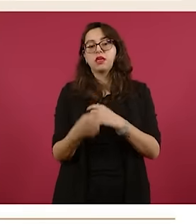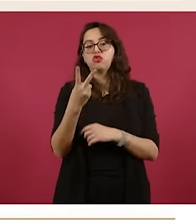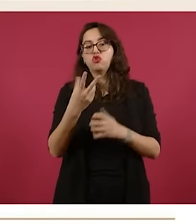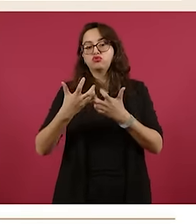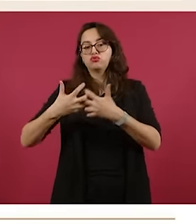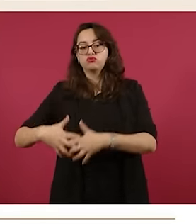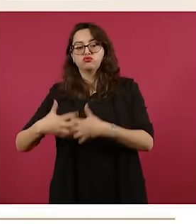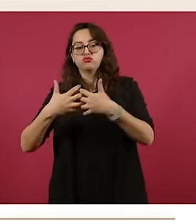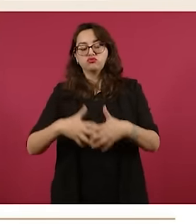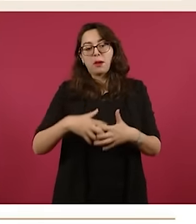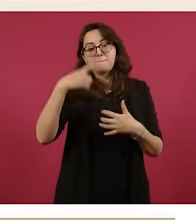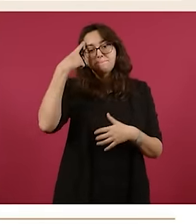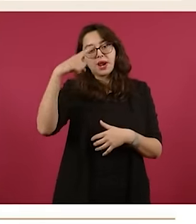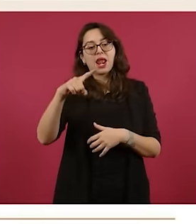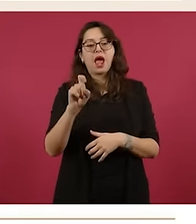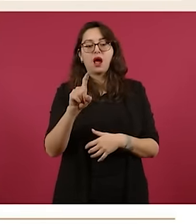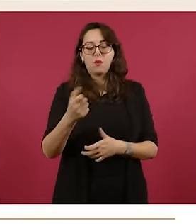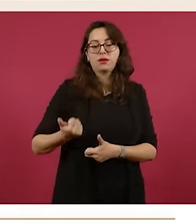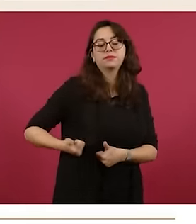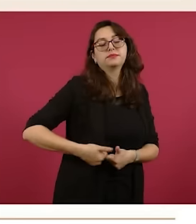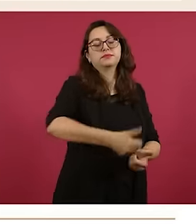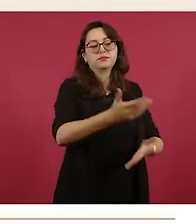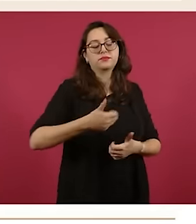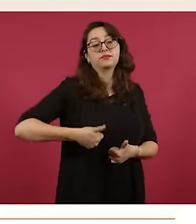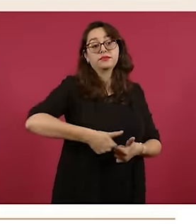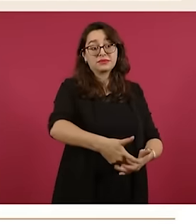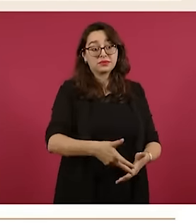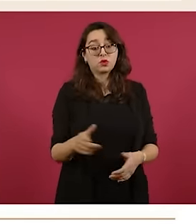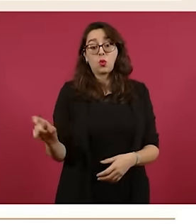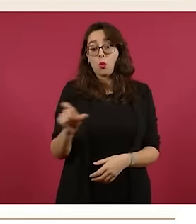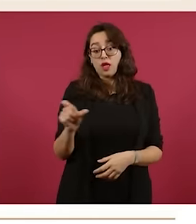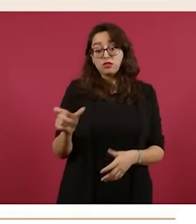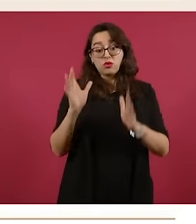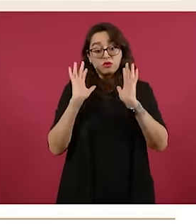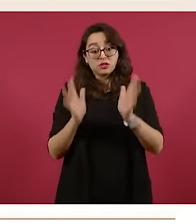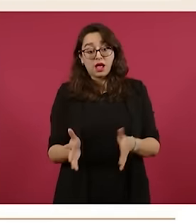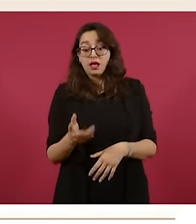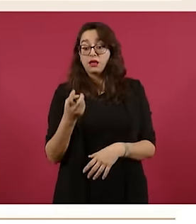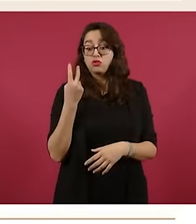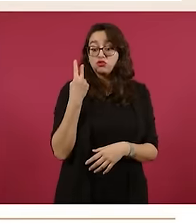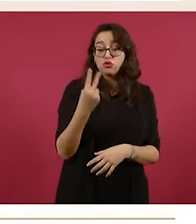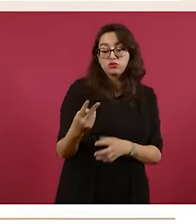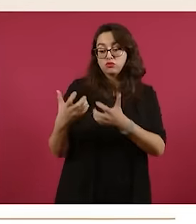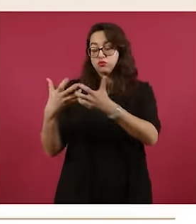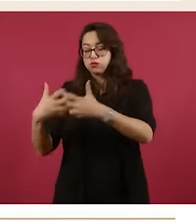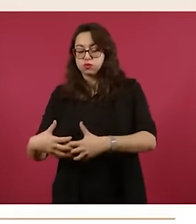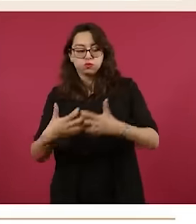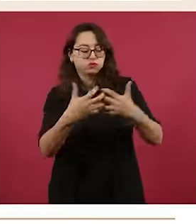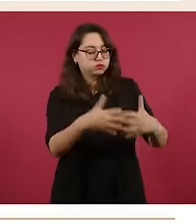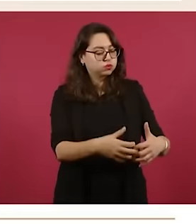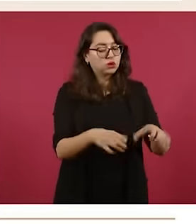presidente dio instrucciones de que ya que se instalen estos dos equipos de bombeo y aprovechar que el acueducto ya está